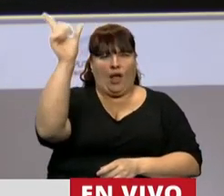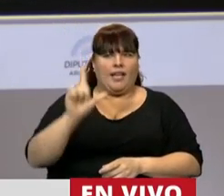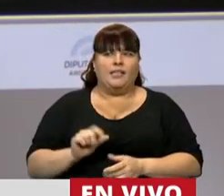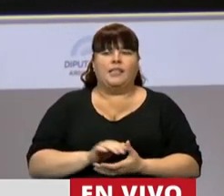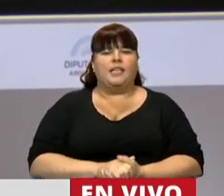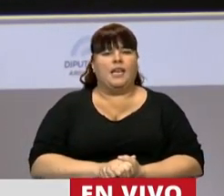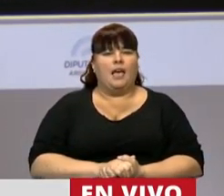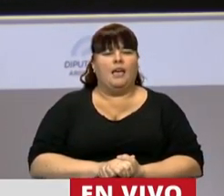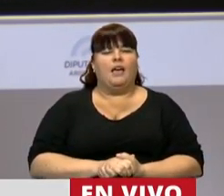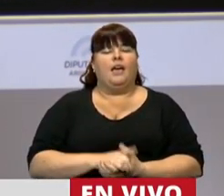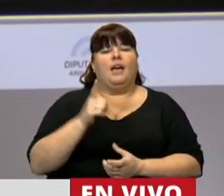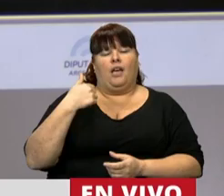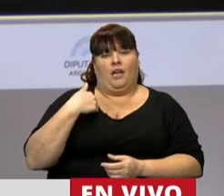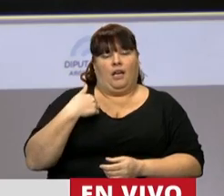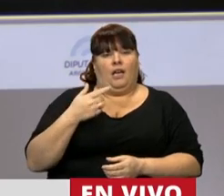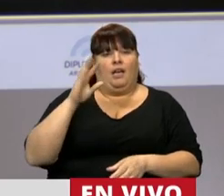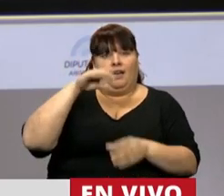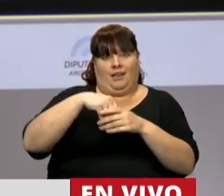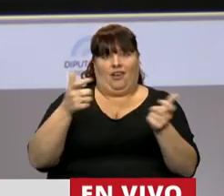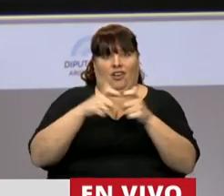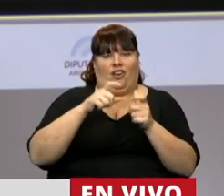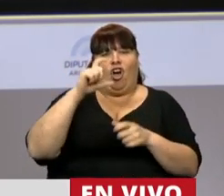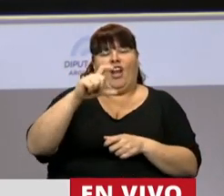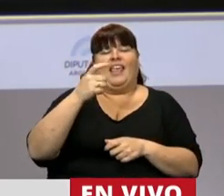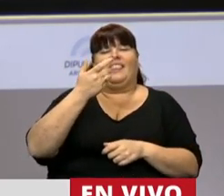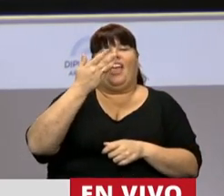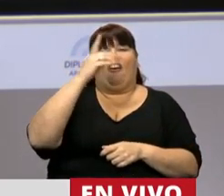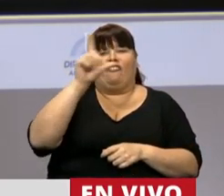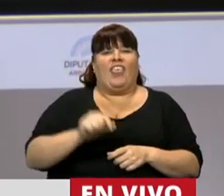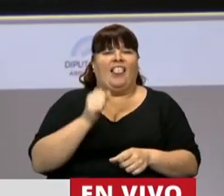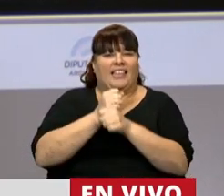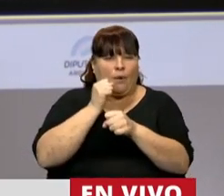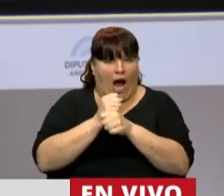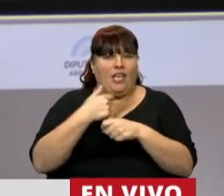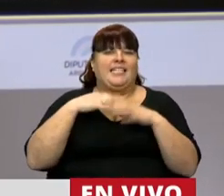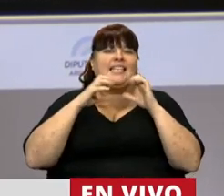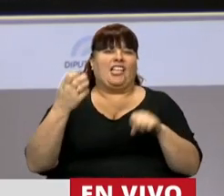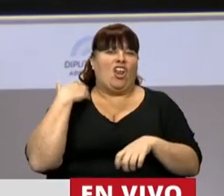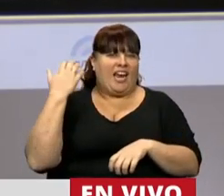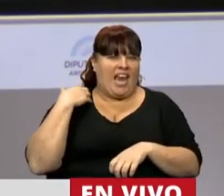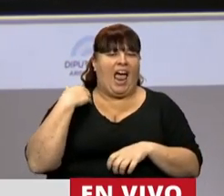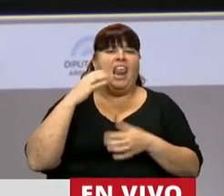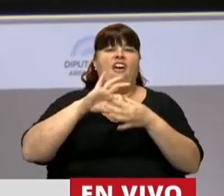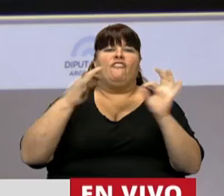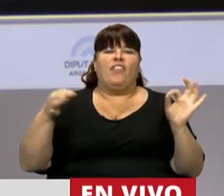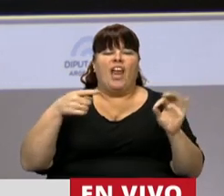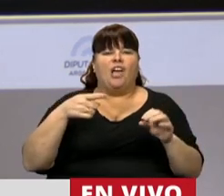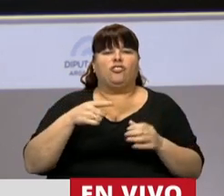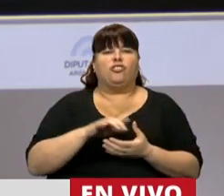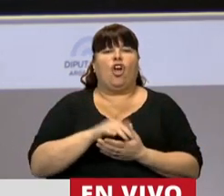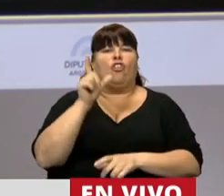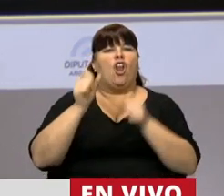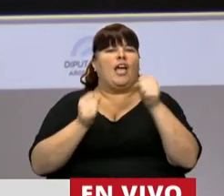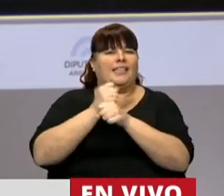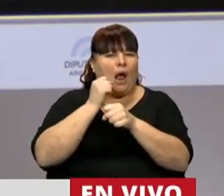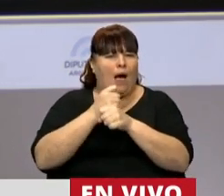Como integrante de la Corriente Federal de los Trabajadores, como Secretario General de la Federación de los